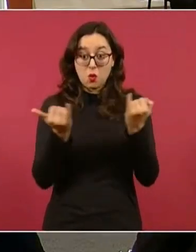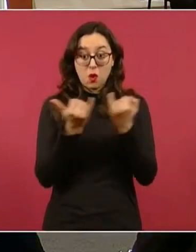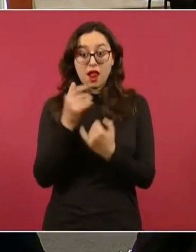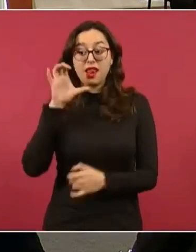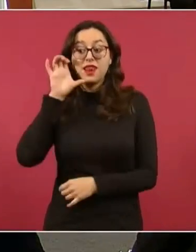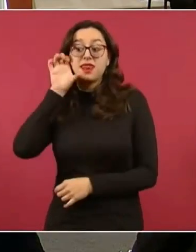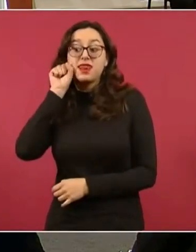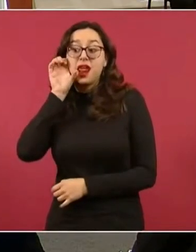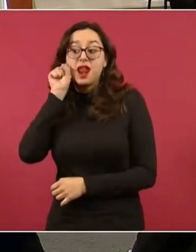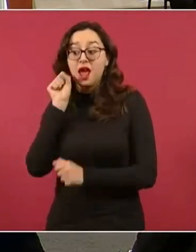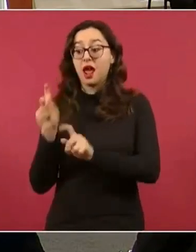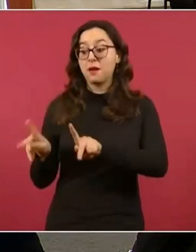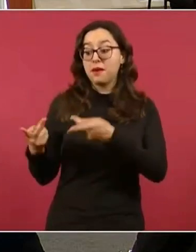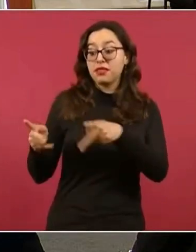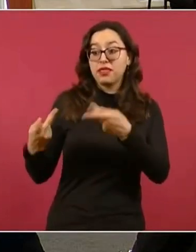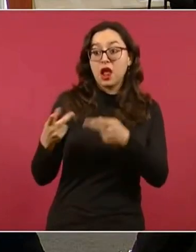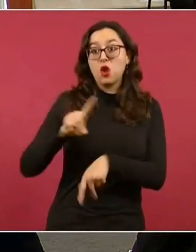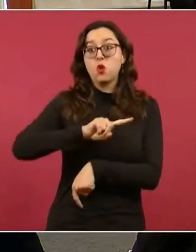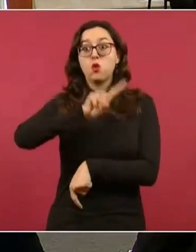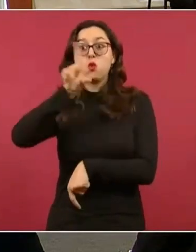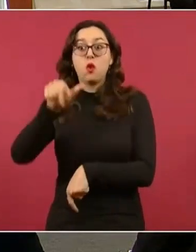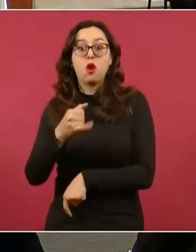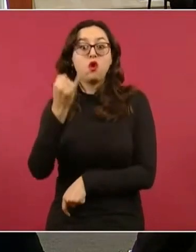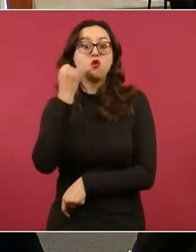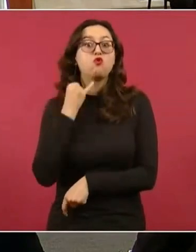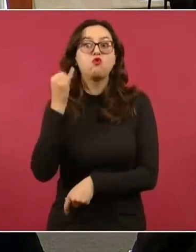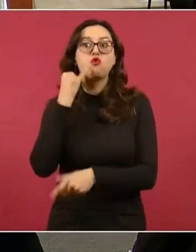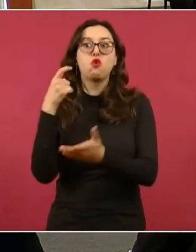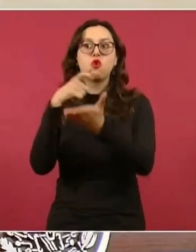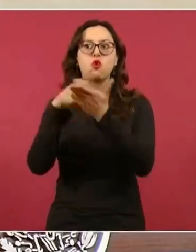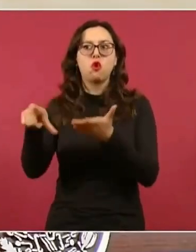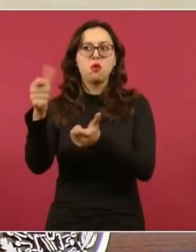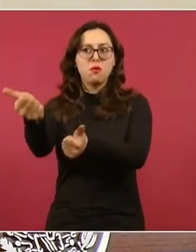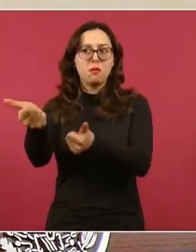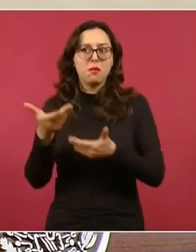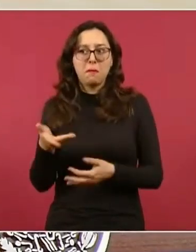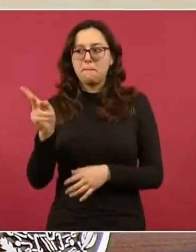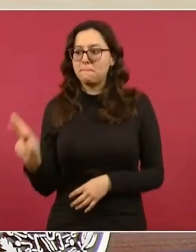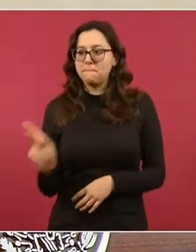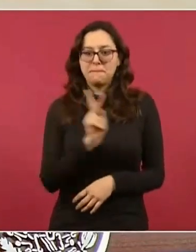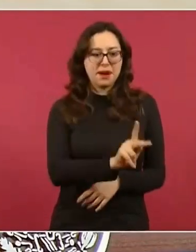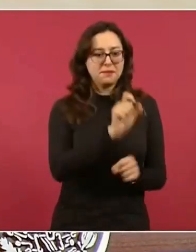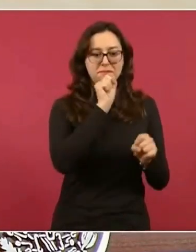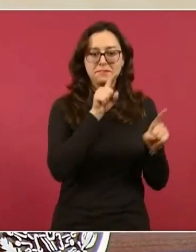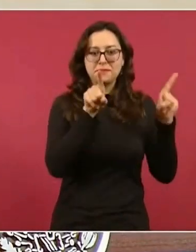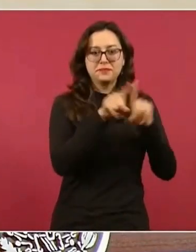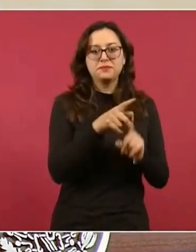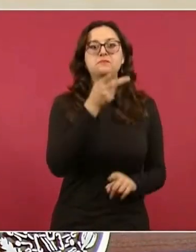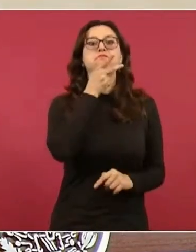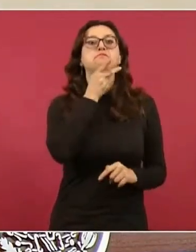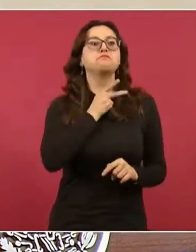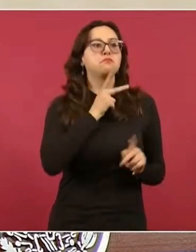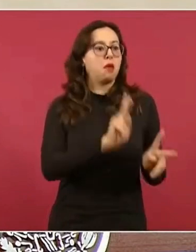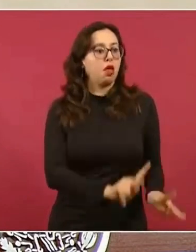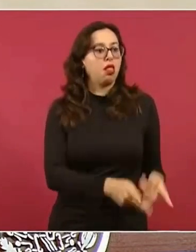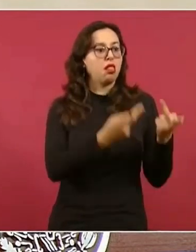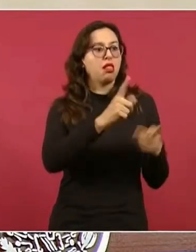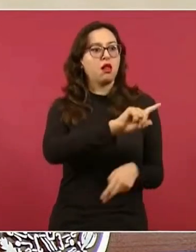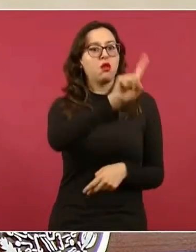Desde luego, no solo por cuestiones técnicas o por